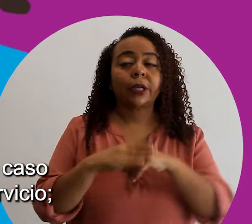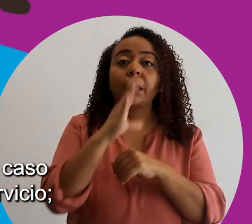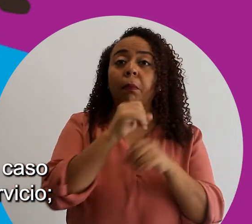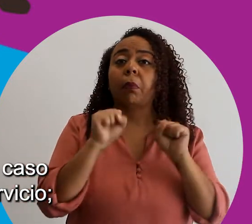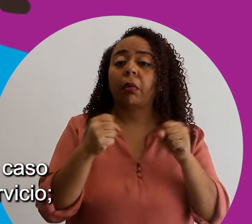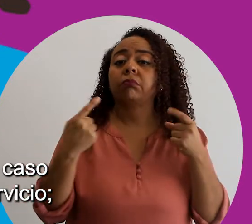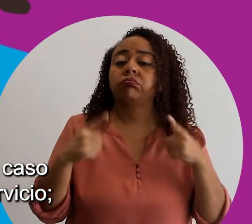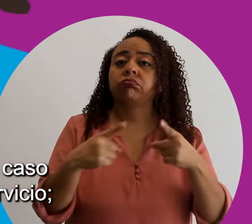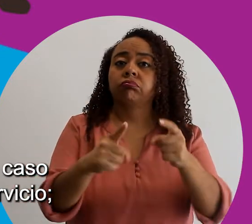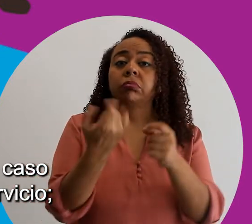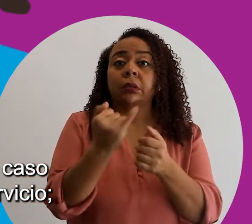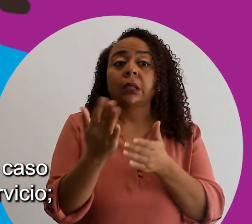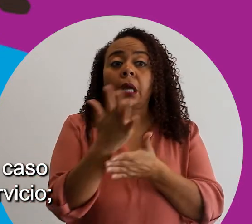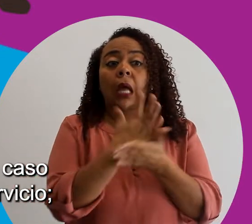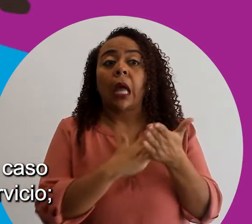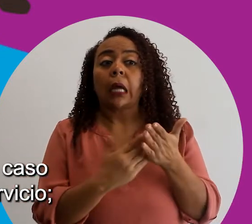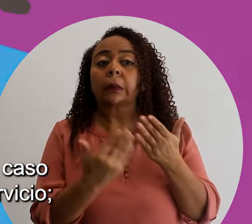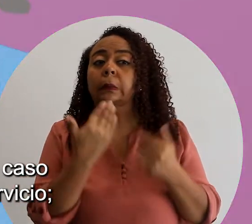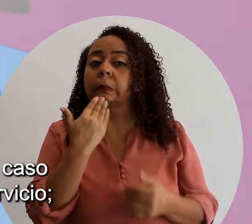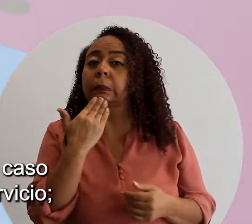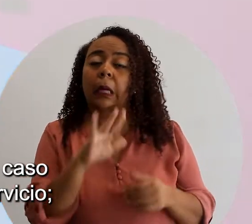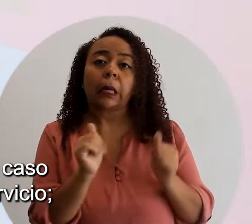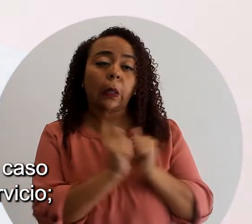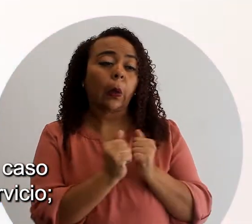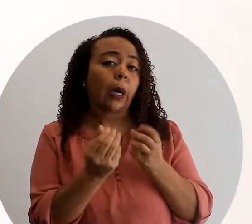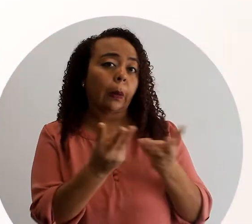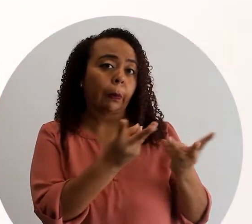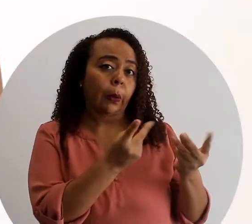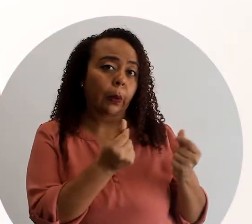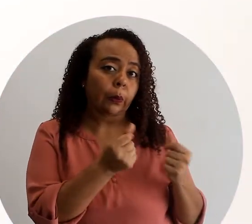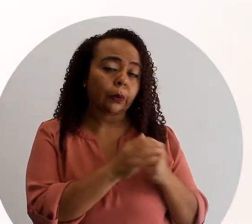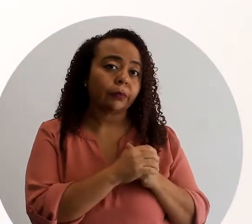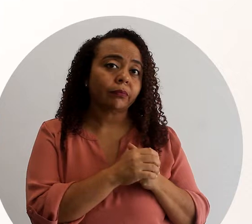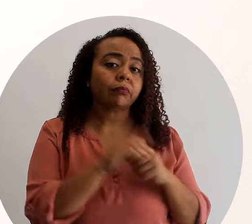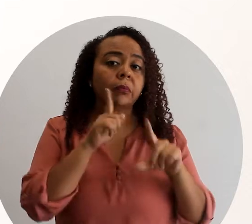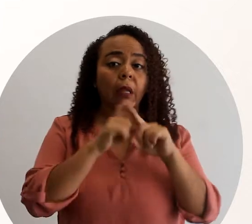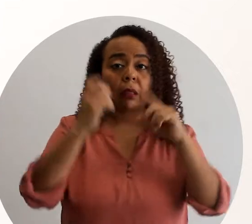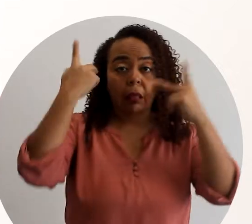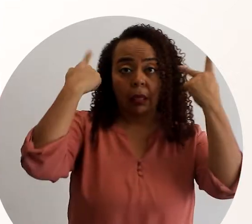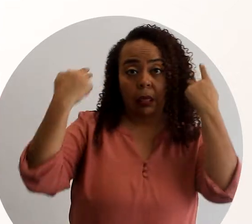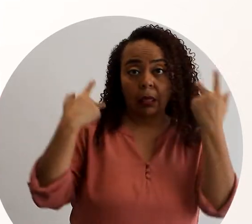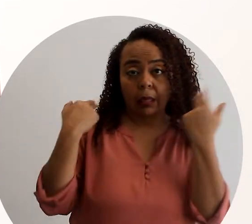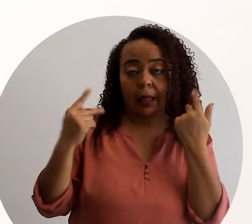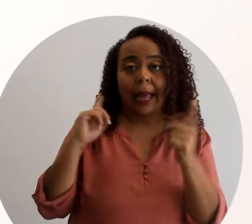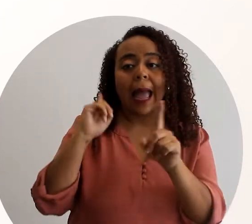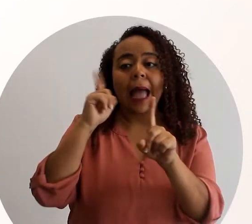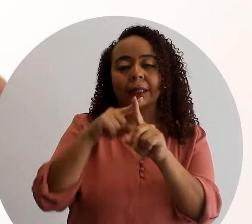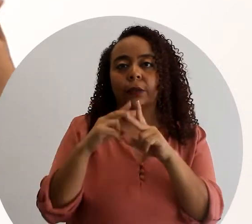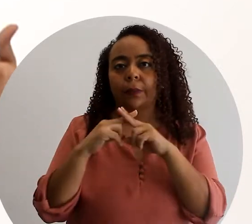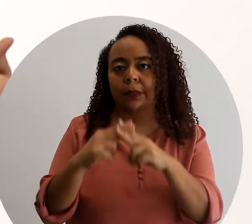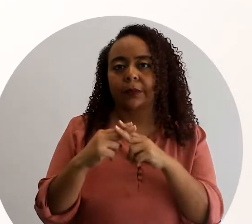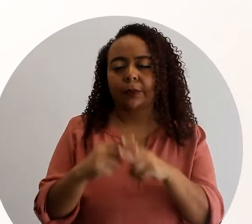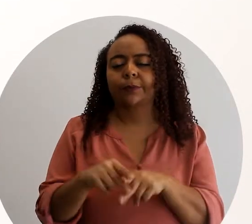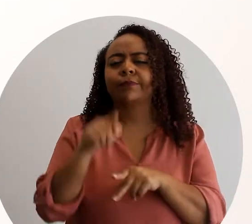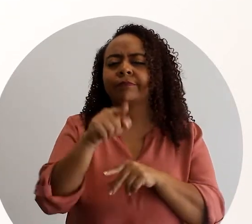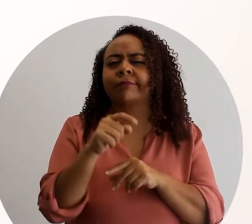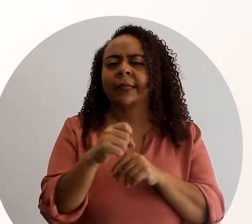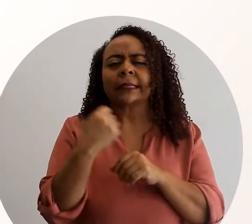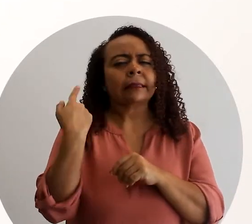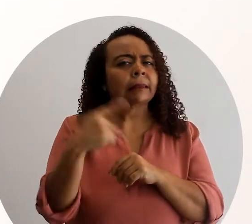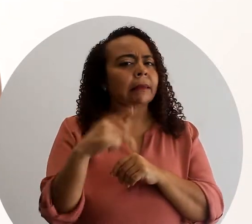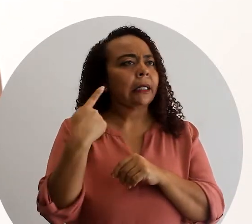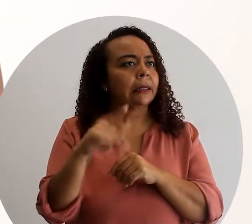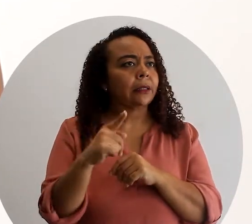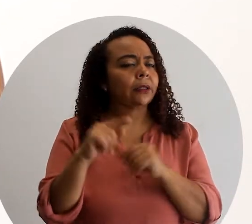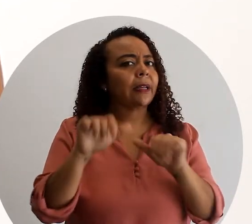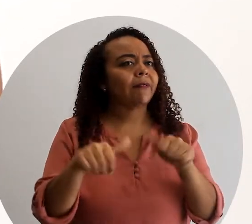ocurrir en caso de que algo salga mal con el producto o servicio, desde un corte de cabello hasta un préstamo. Es el potencial riesgo